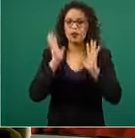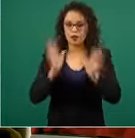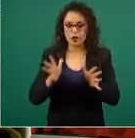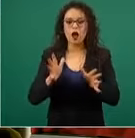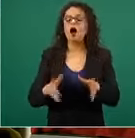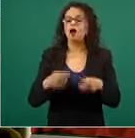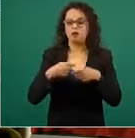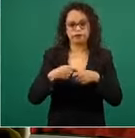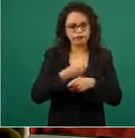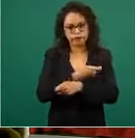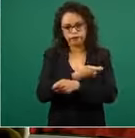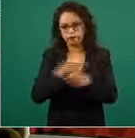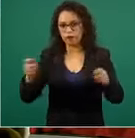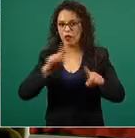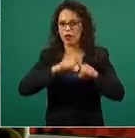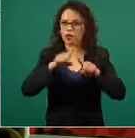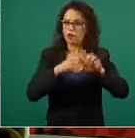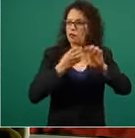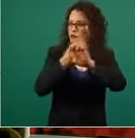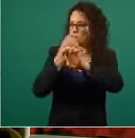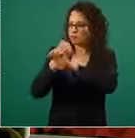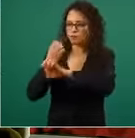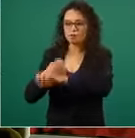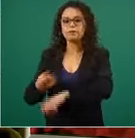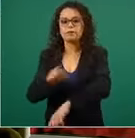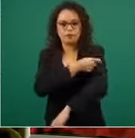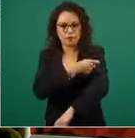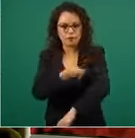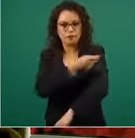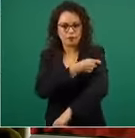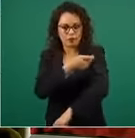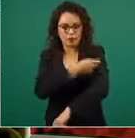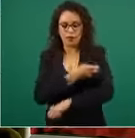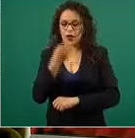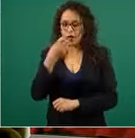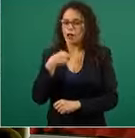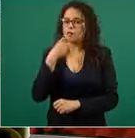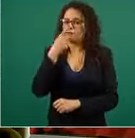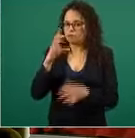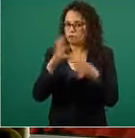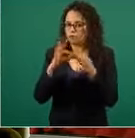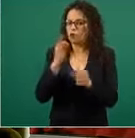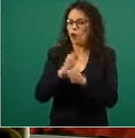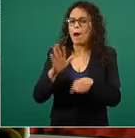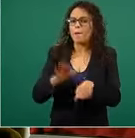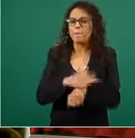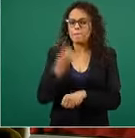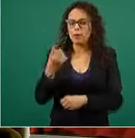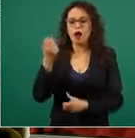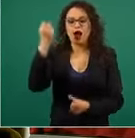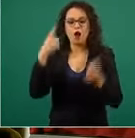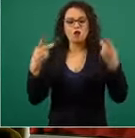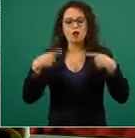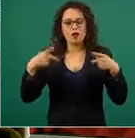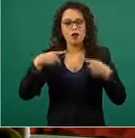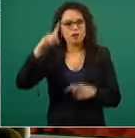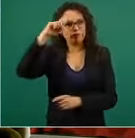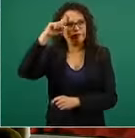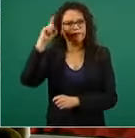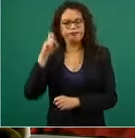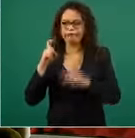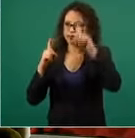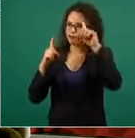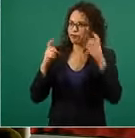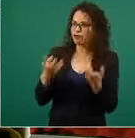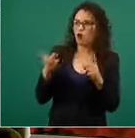resto de las entidades federativas. Esto también lo destaco porque ha habido algunas inquietudes legítimas, por supuesto, en los gobiernos del